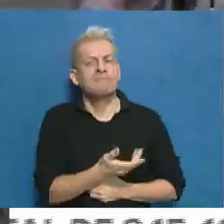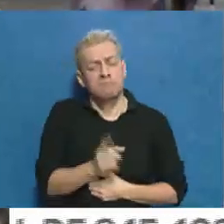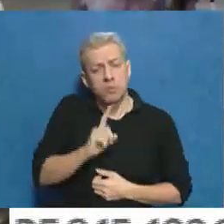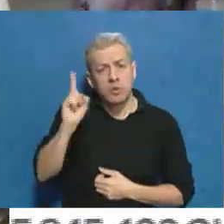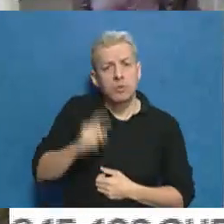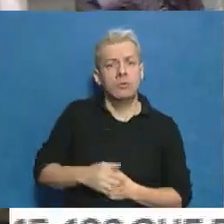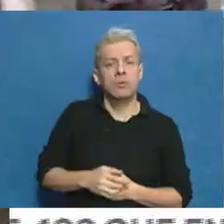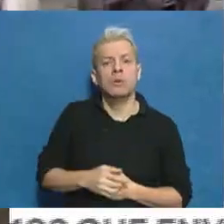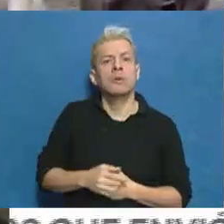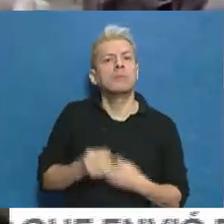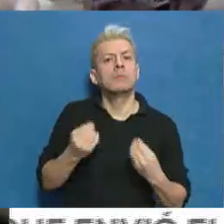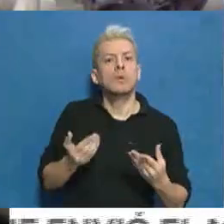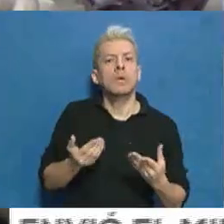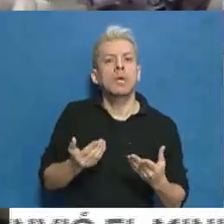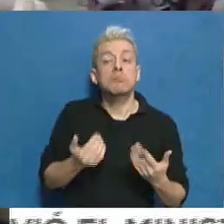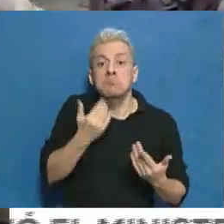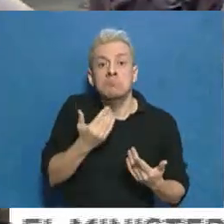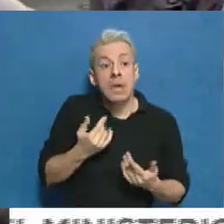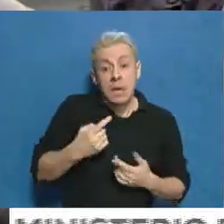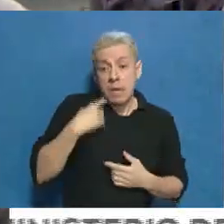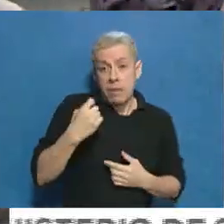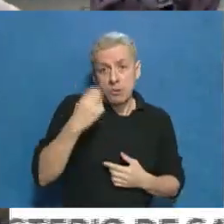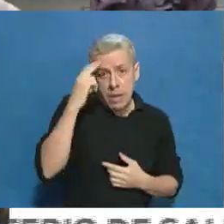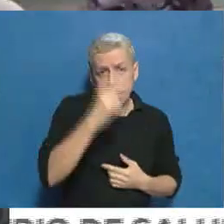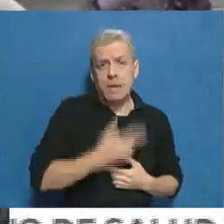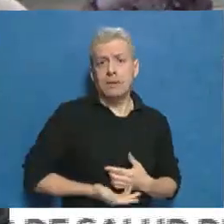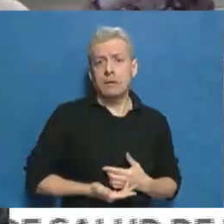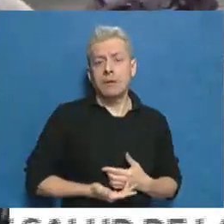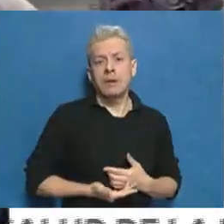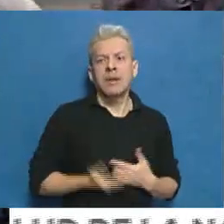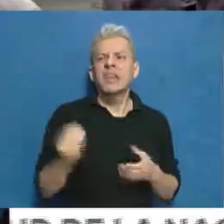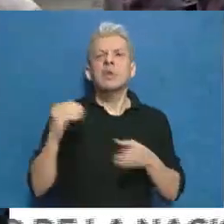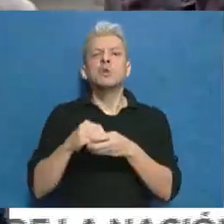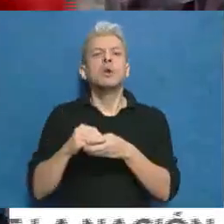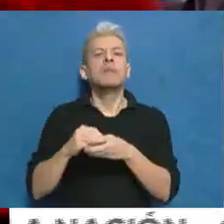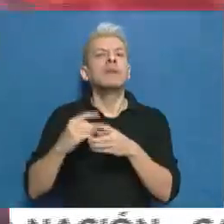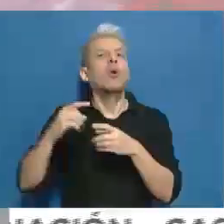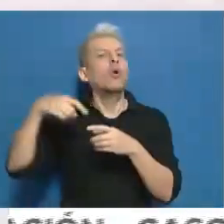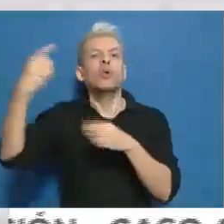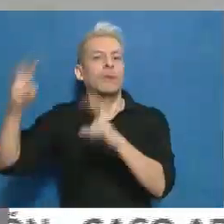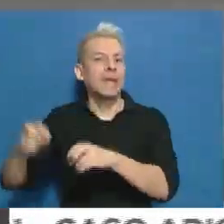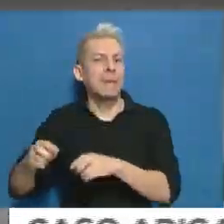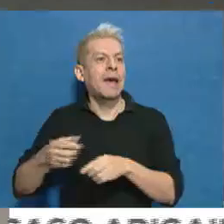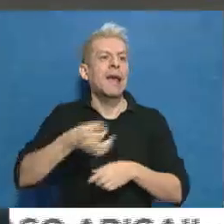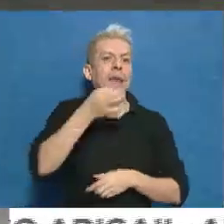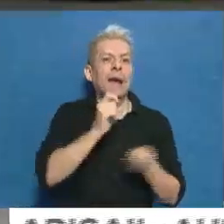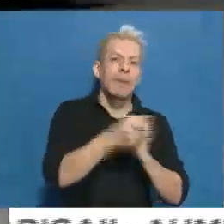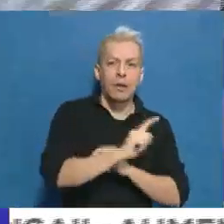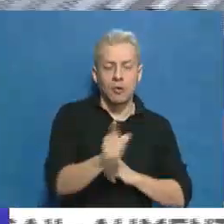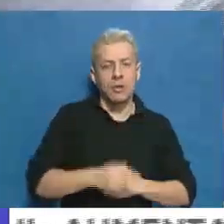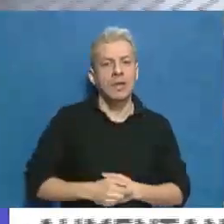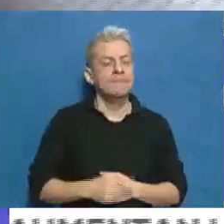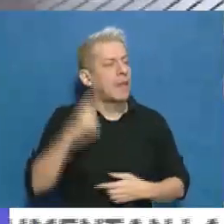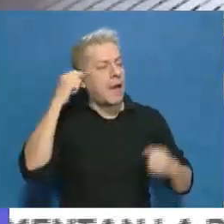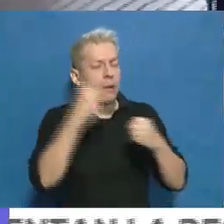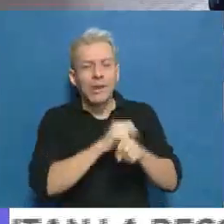No, porque, no sé, ya tenemos una lengua y creo que la inclusión pasa por otro lado, no por cambiar el lenguaje. No, no, no estoy de